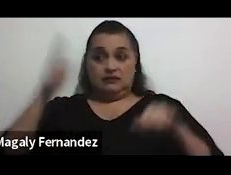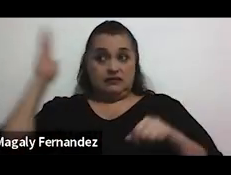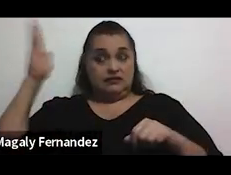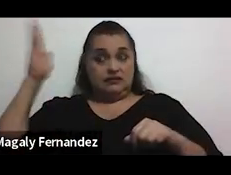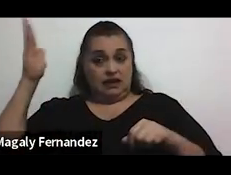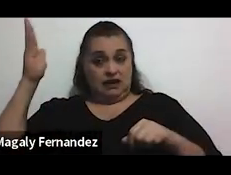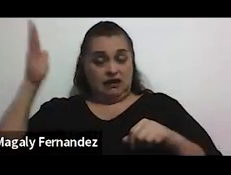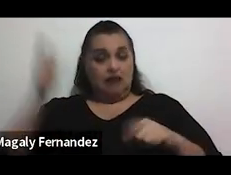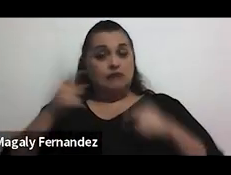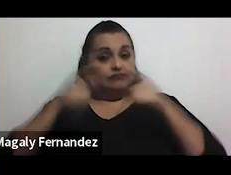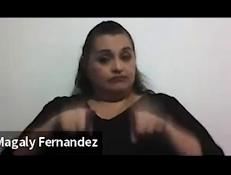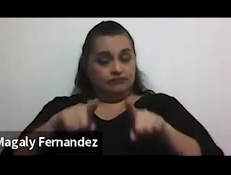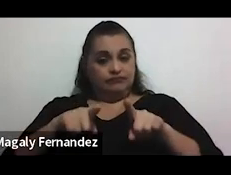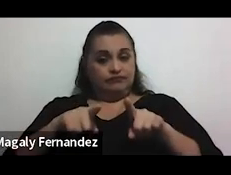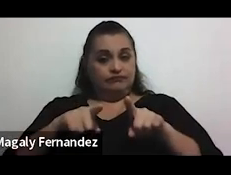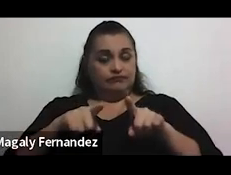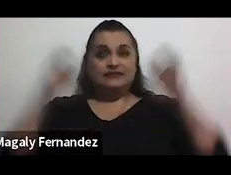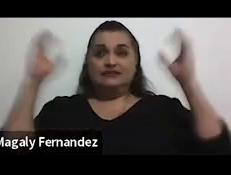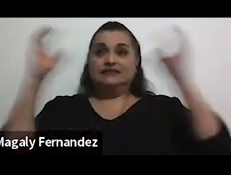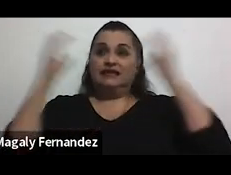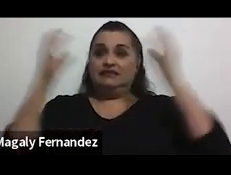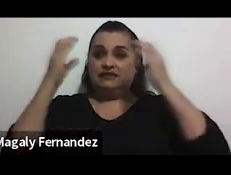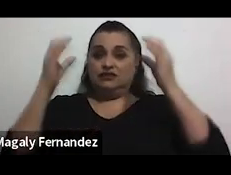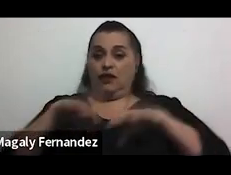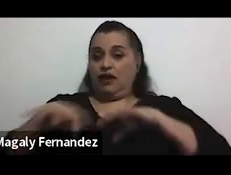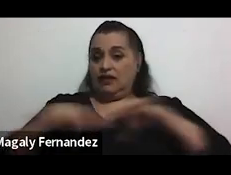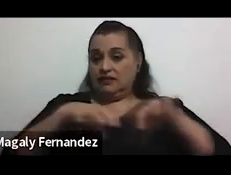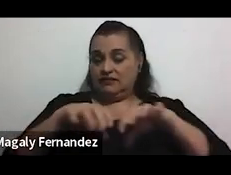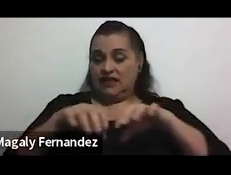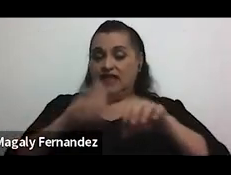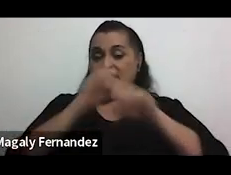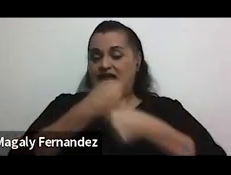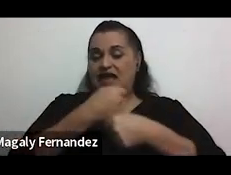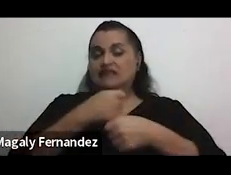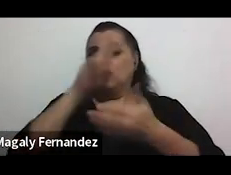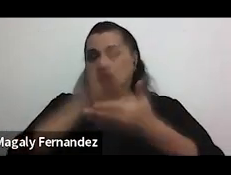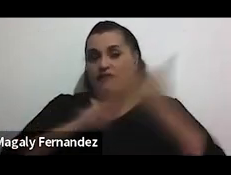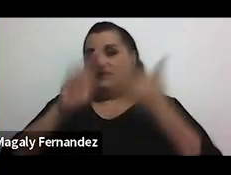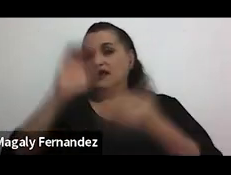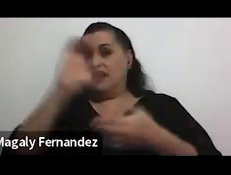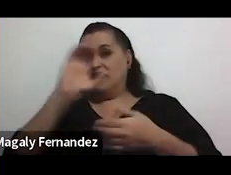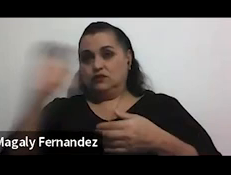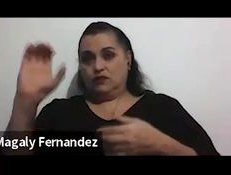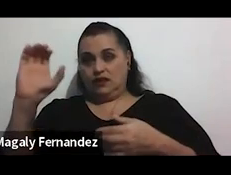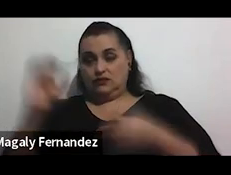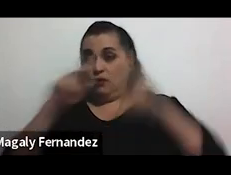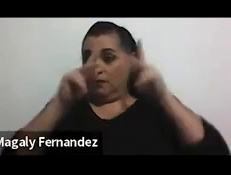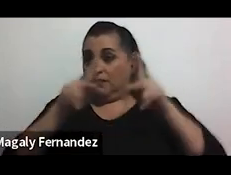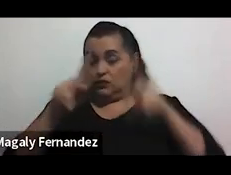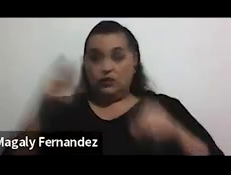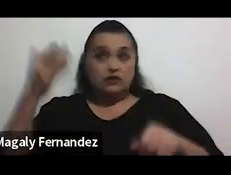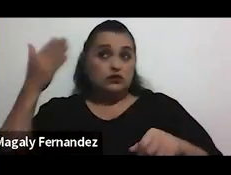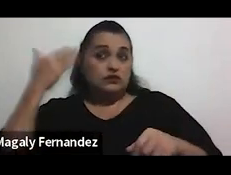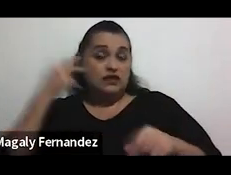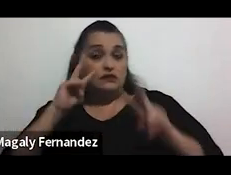en el marco de las actividades que realiza la universidad castro caras entonces las personas oyentes acá